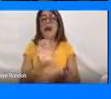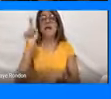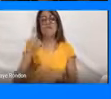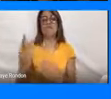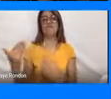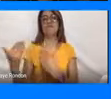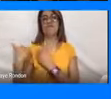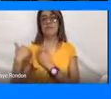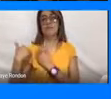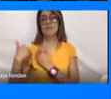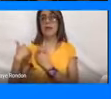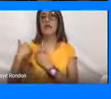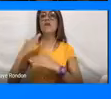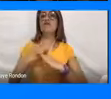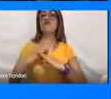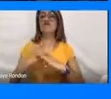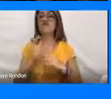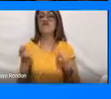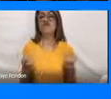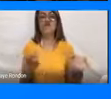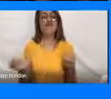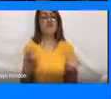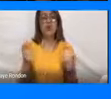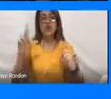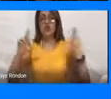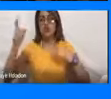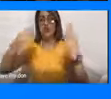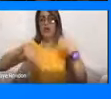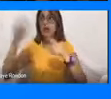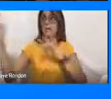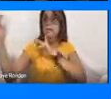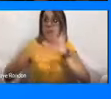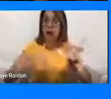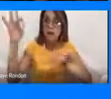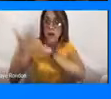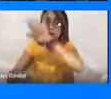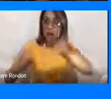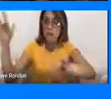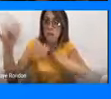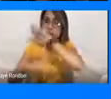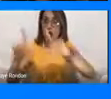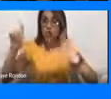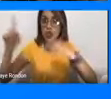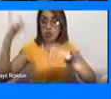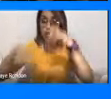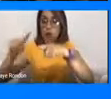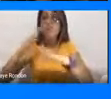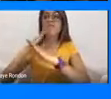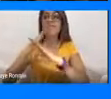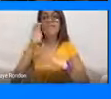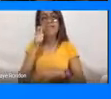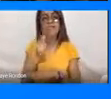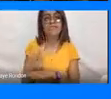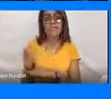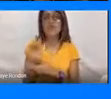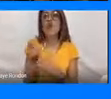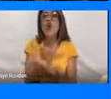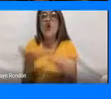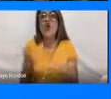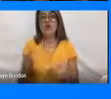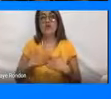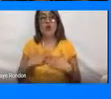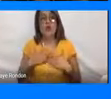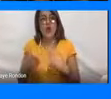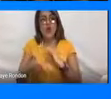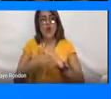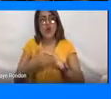misión de asegurar la protección de los turistas visitantes y sus bienes. Ya vimos